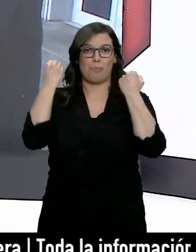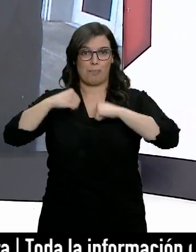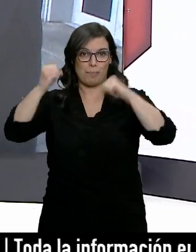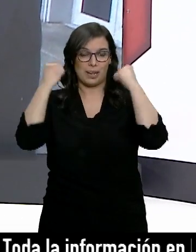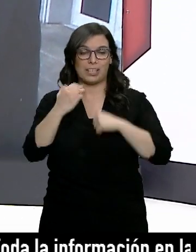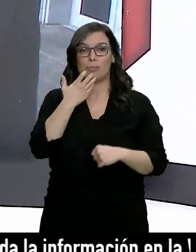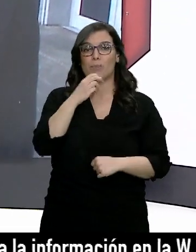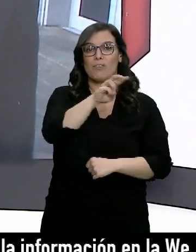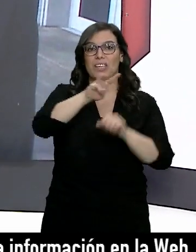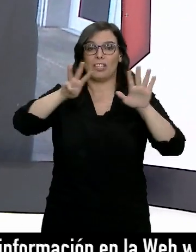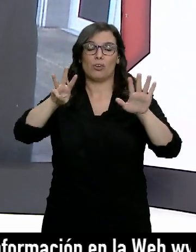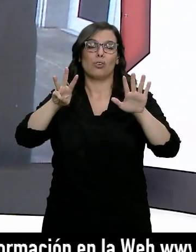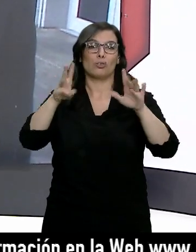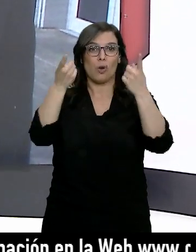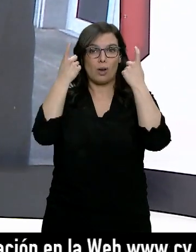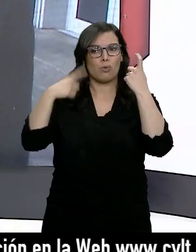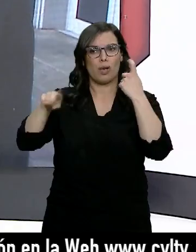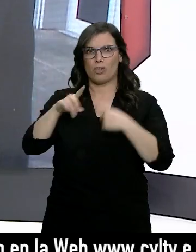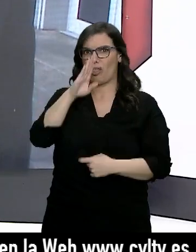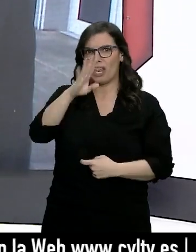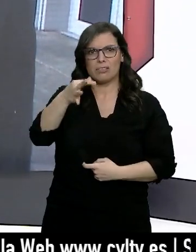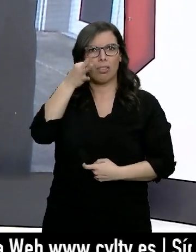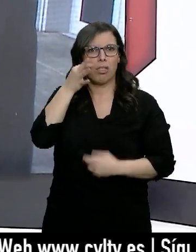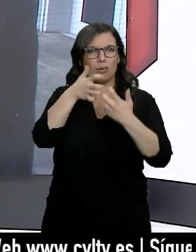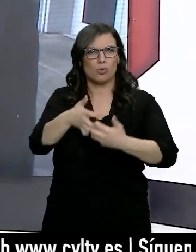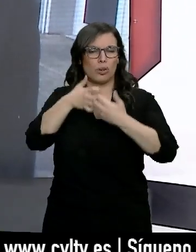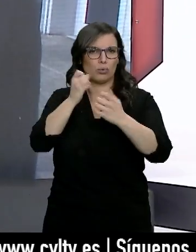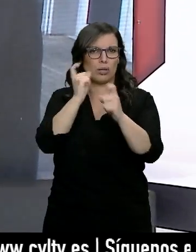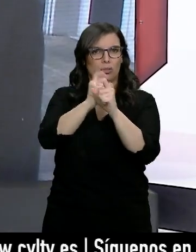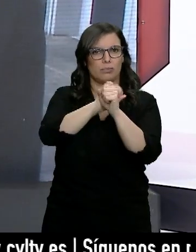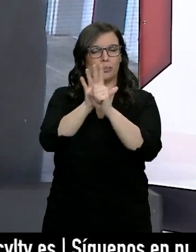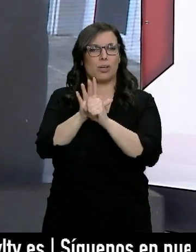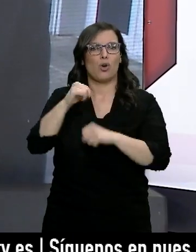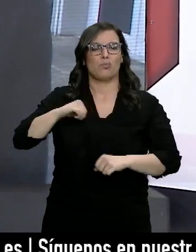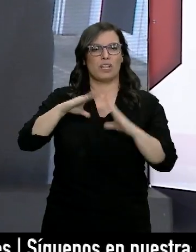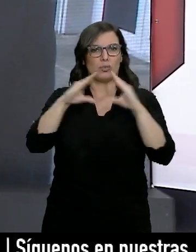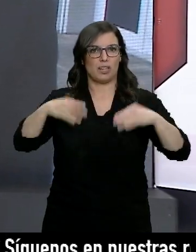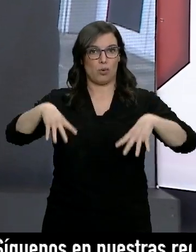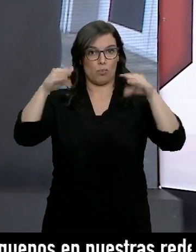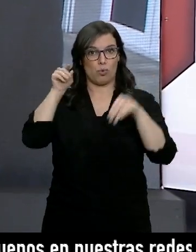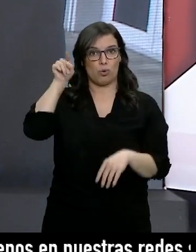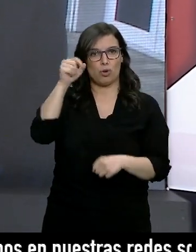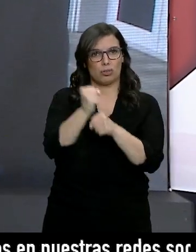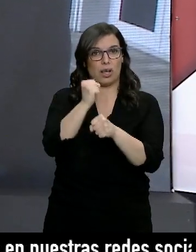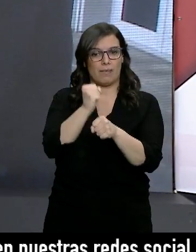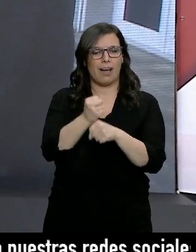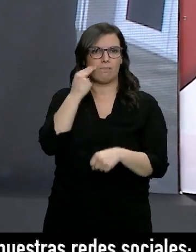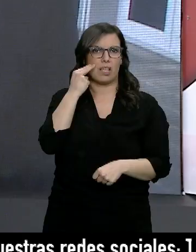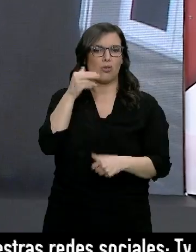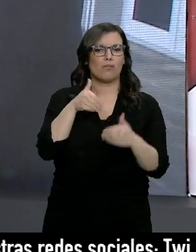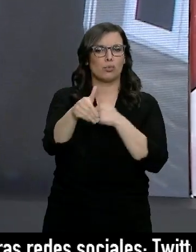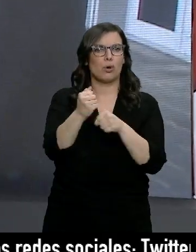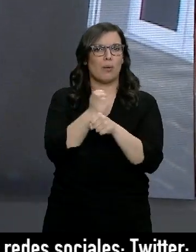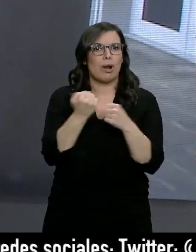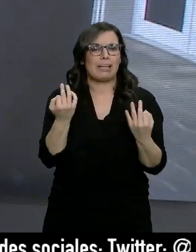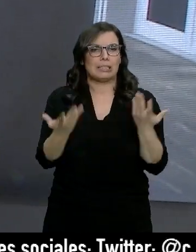de 28 alumnos que viven en primera línea la batalla contra la pandemia en el Hospital Universitario de Burgos. Temen por su futuro laboral y